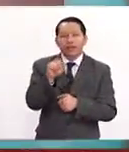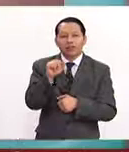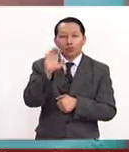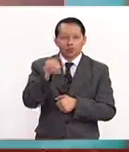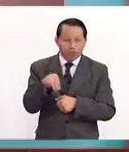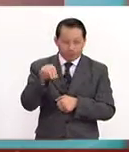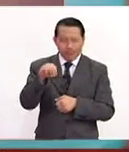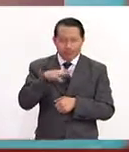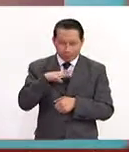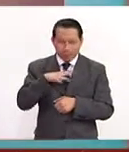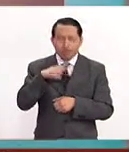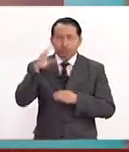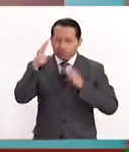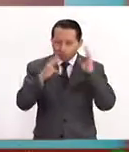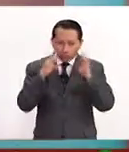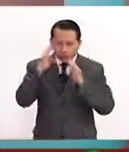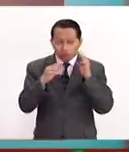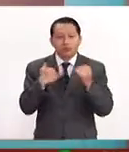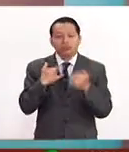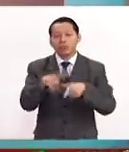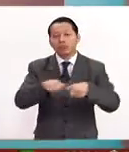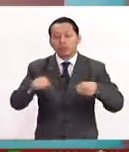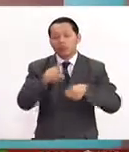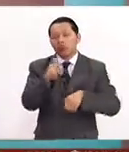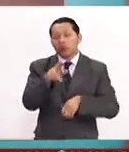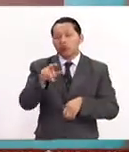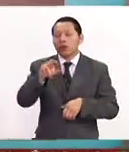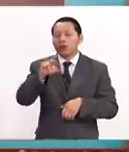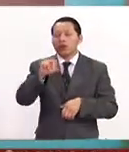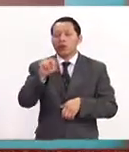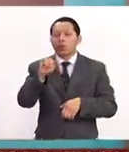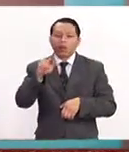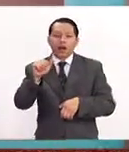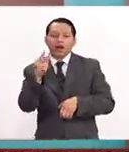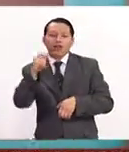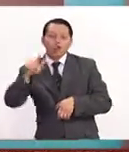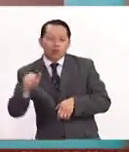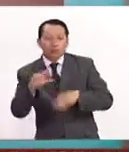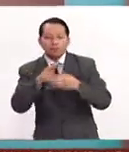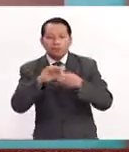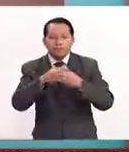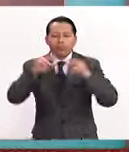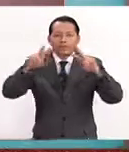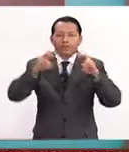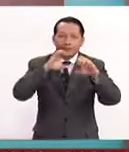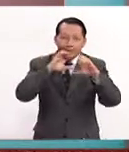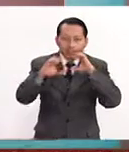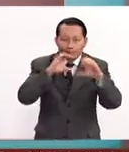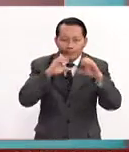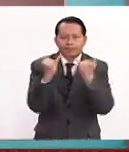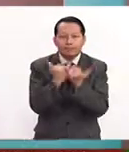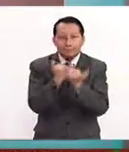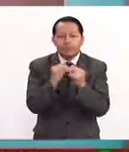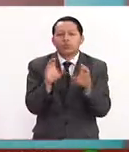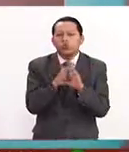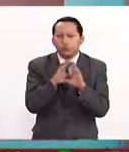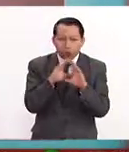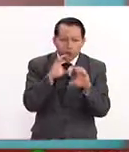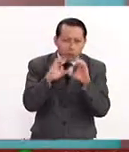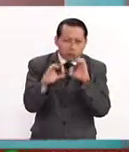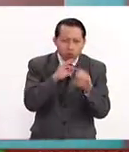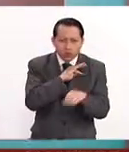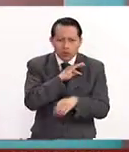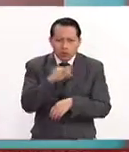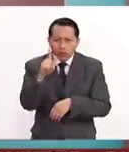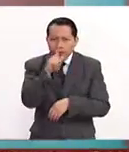el Colegio de México, que viene el lingüista doctor Raúl Ávila, a hablarnos de la comunicación y de cómo se comparte la comunicación a